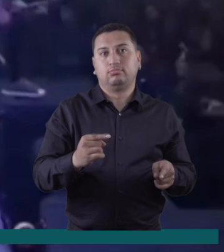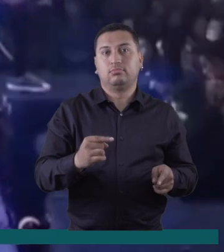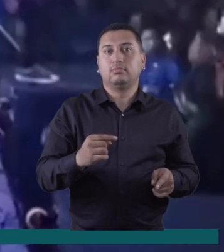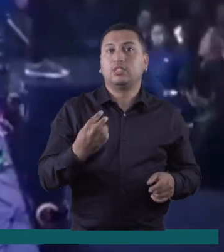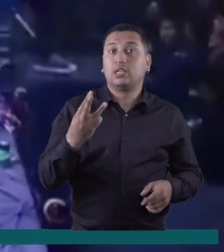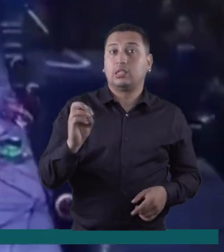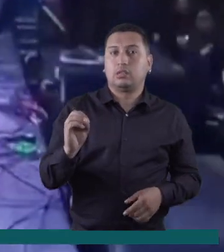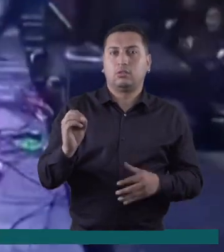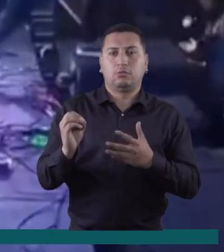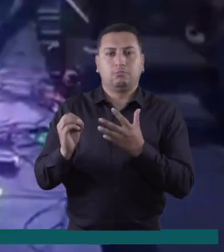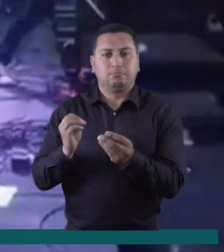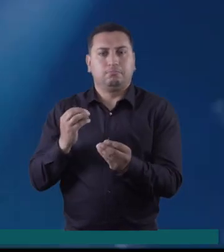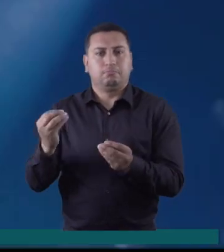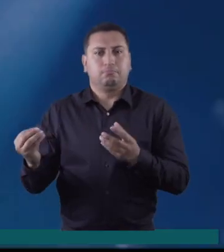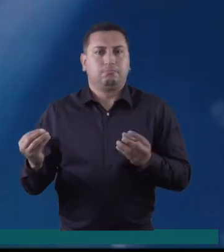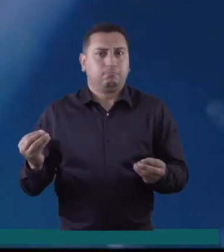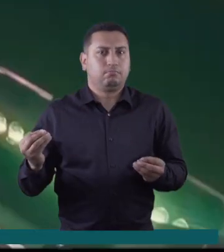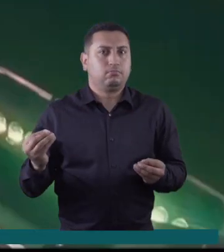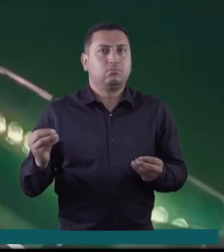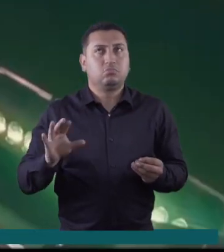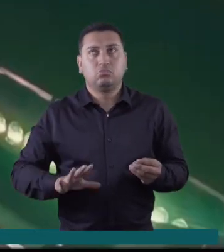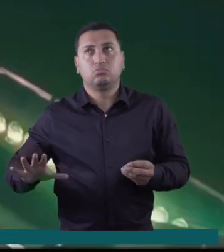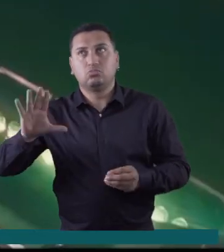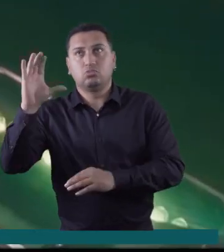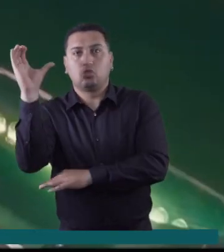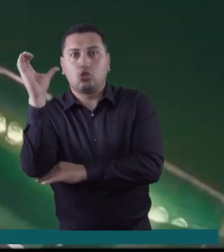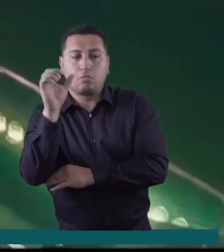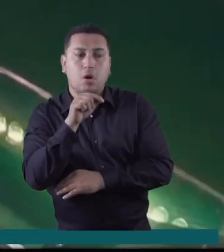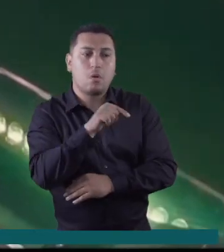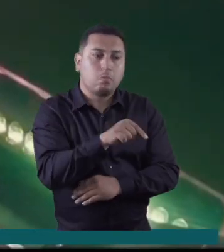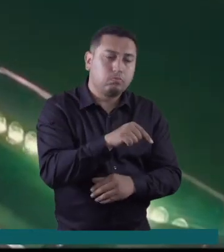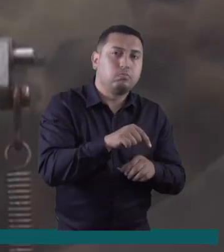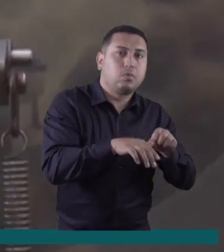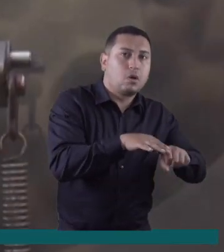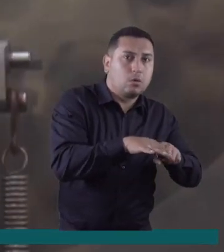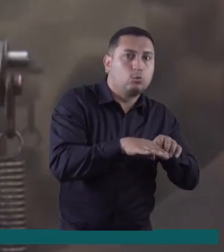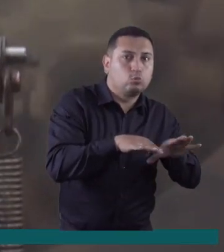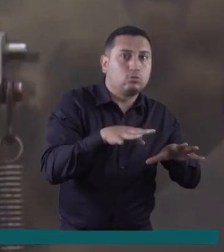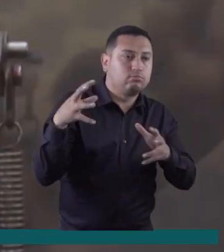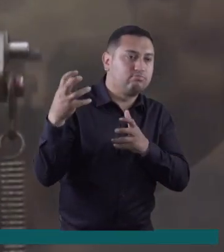internacional, una mujer